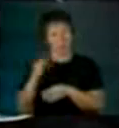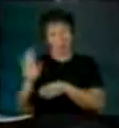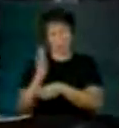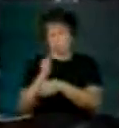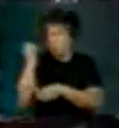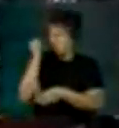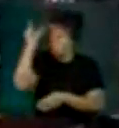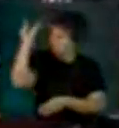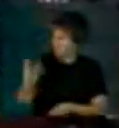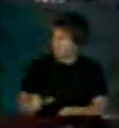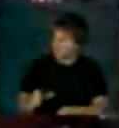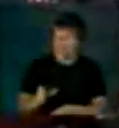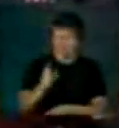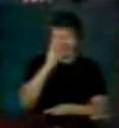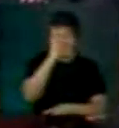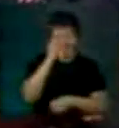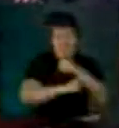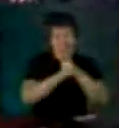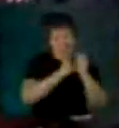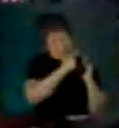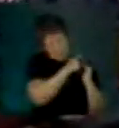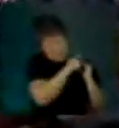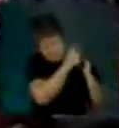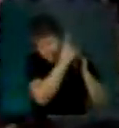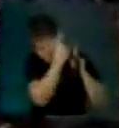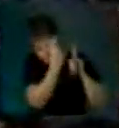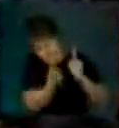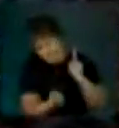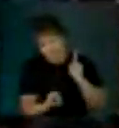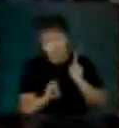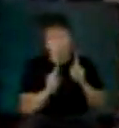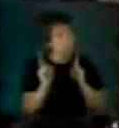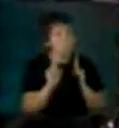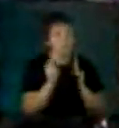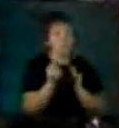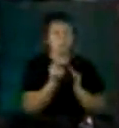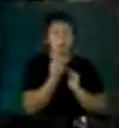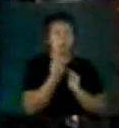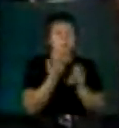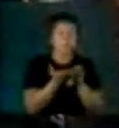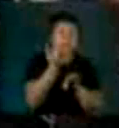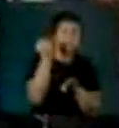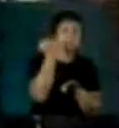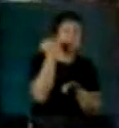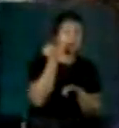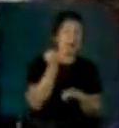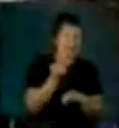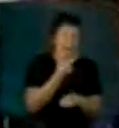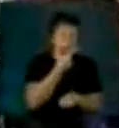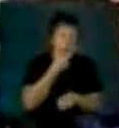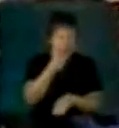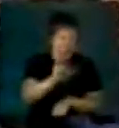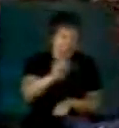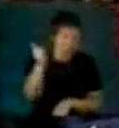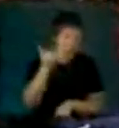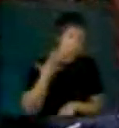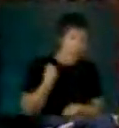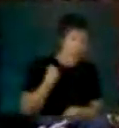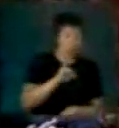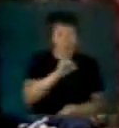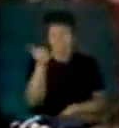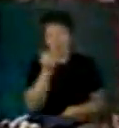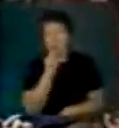Después de 100 años, al fin, ya no hay partidos predestinados a ganar y partidos